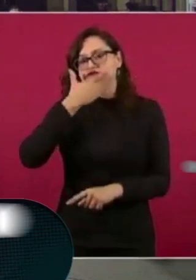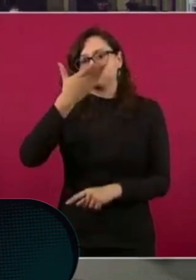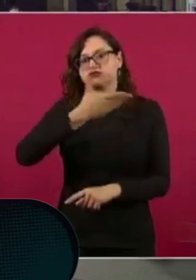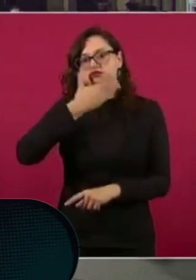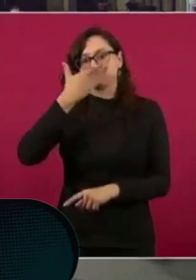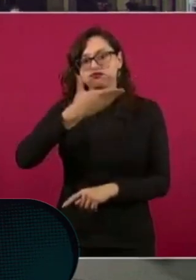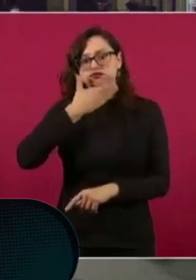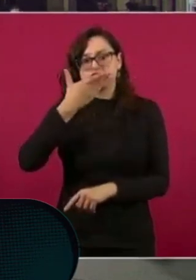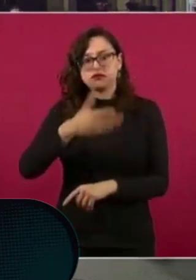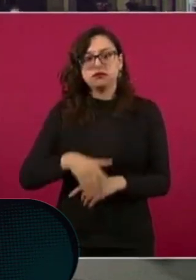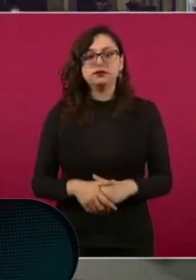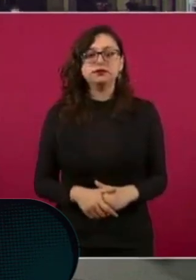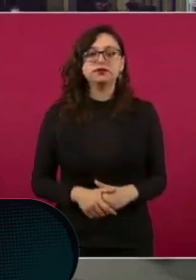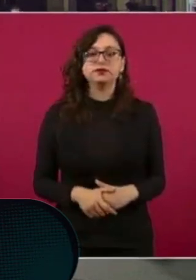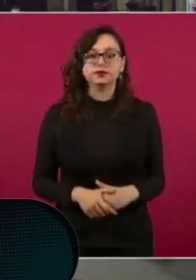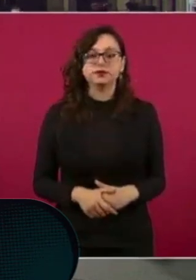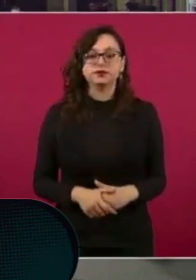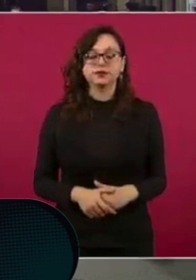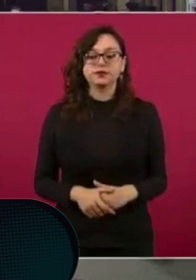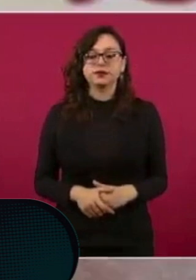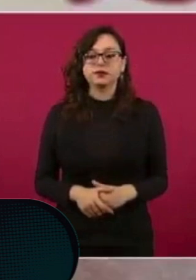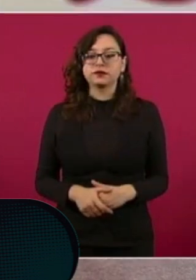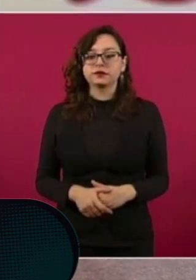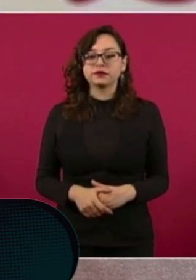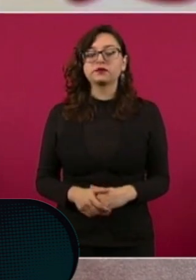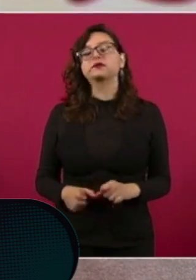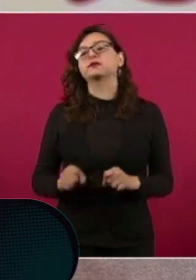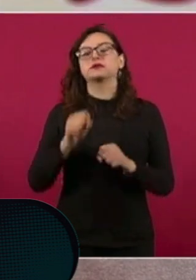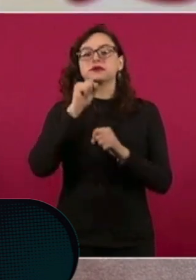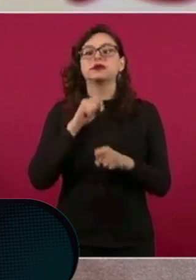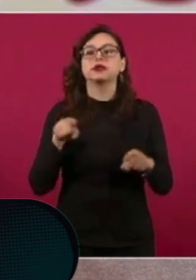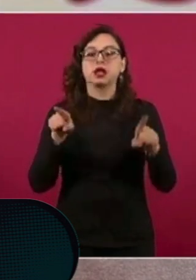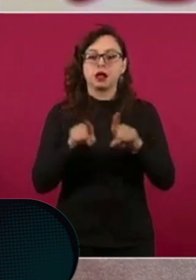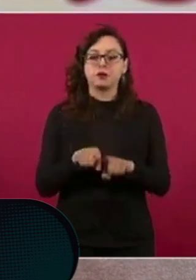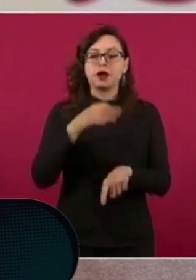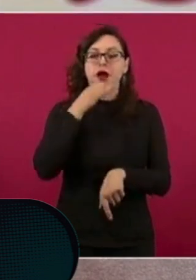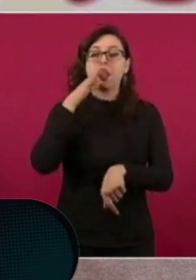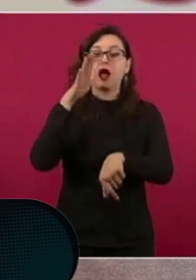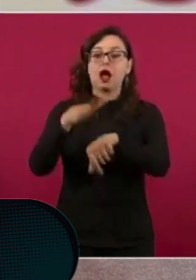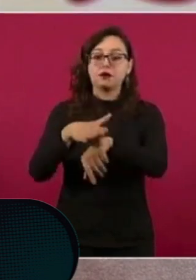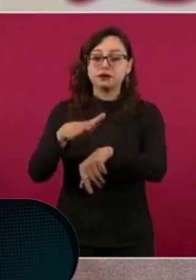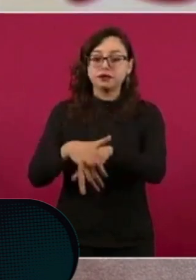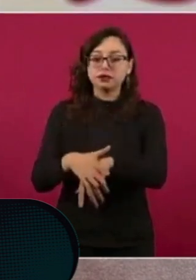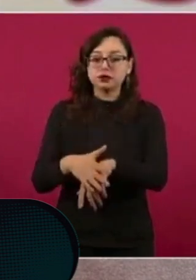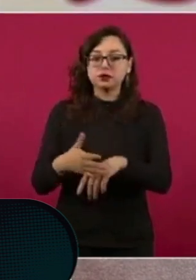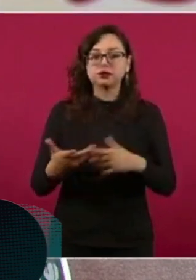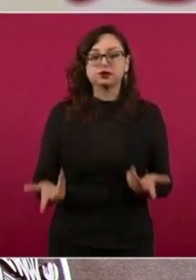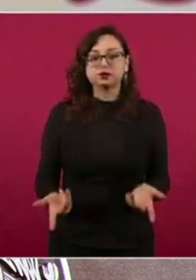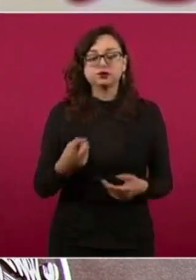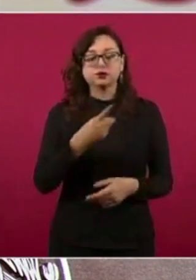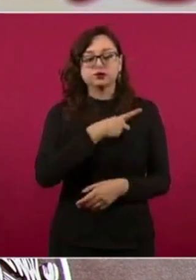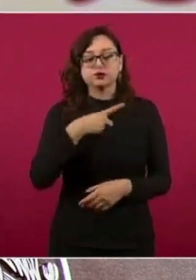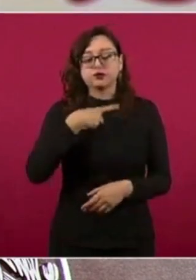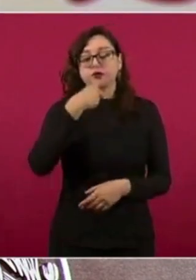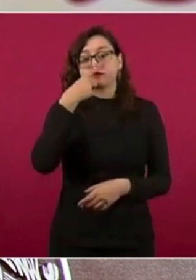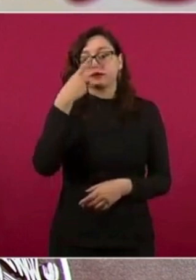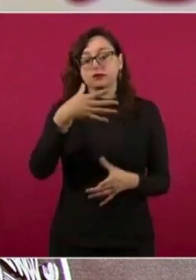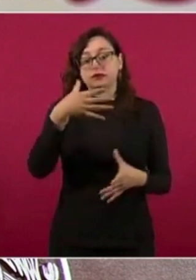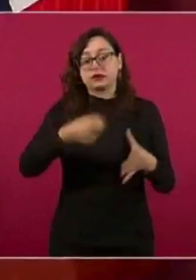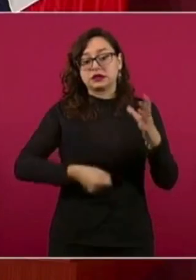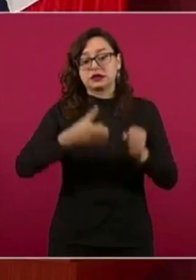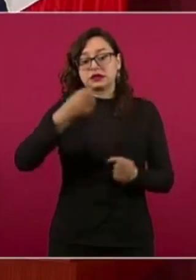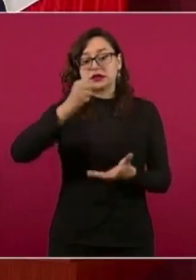Debo informar que hemos decidido importar leche en polvo, no se produce de manera importante en el país,